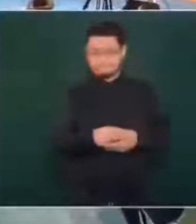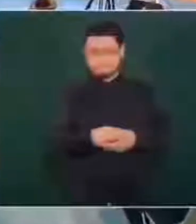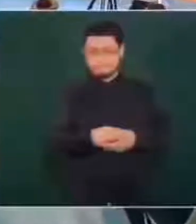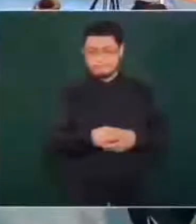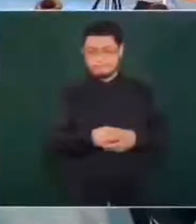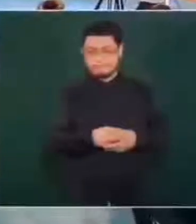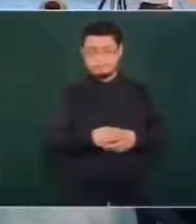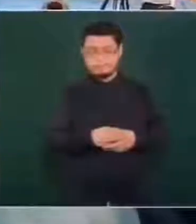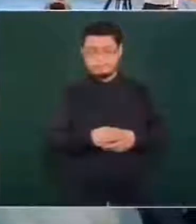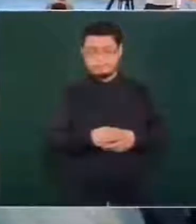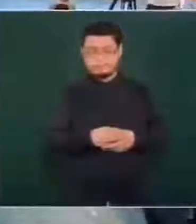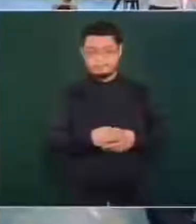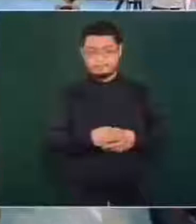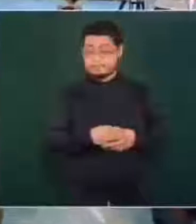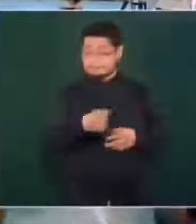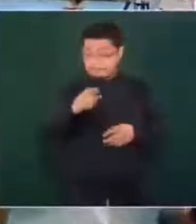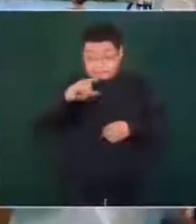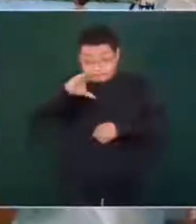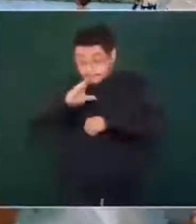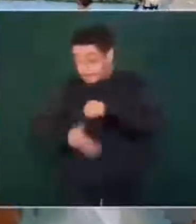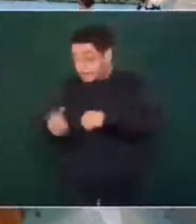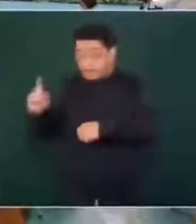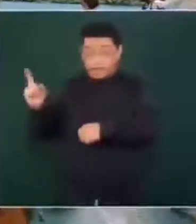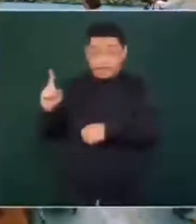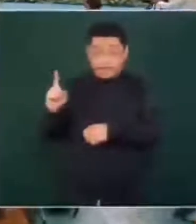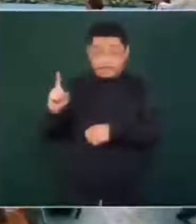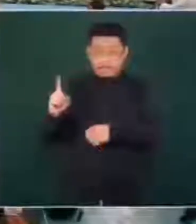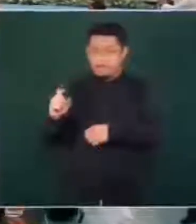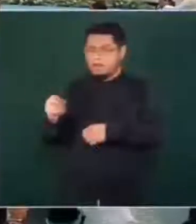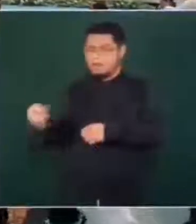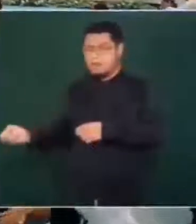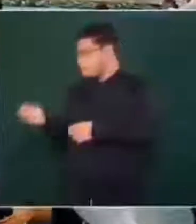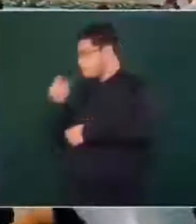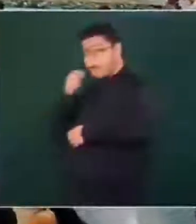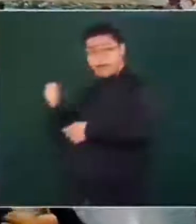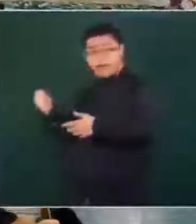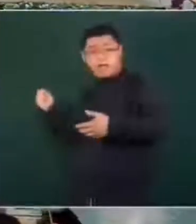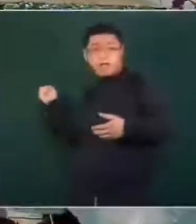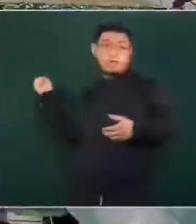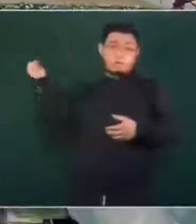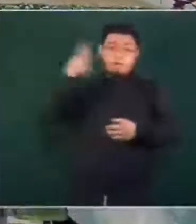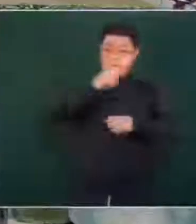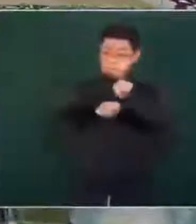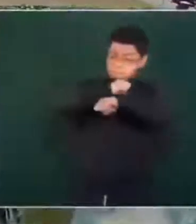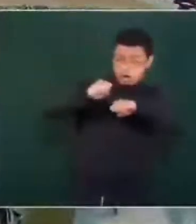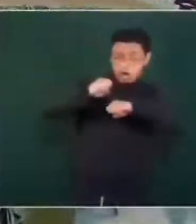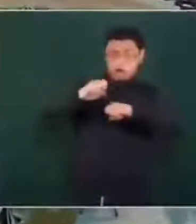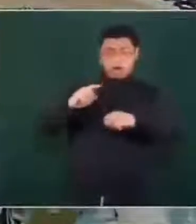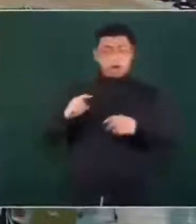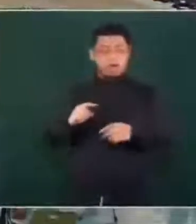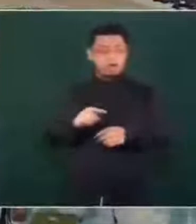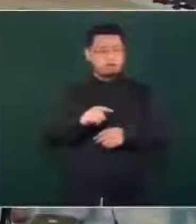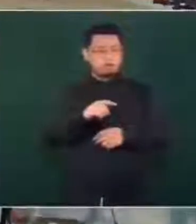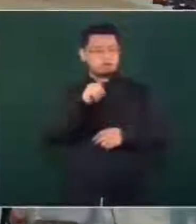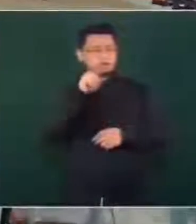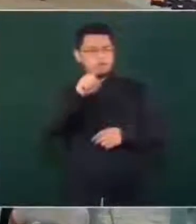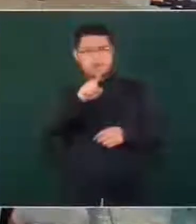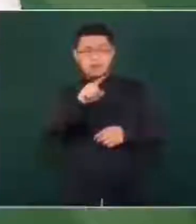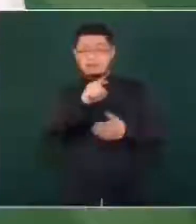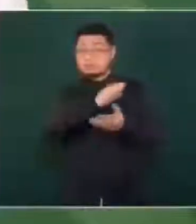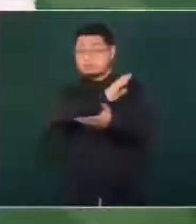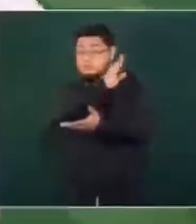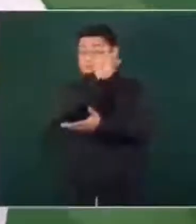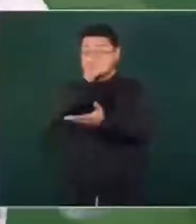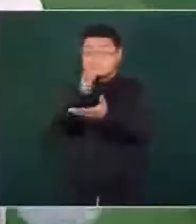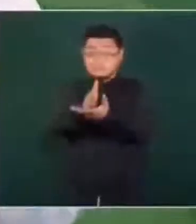Apenas terminaba el acto y empiezan a tirar bombas, molotov, y van sobre